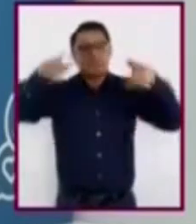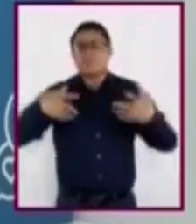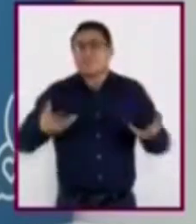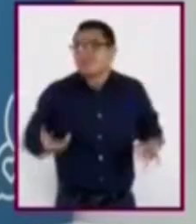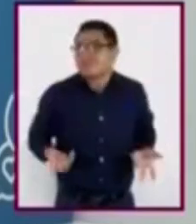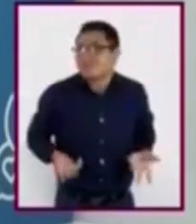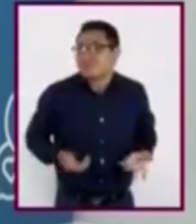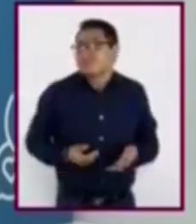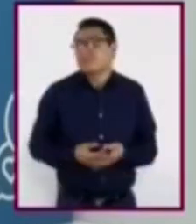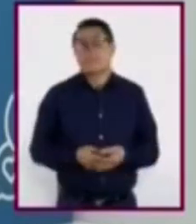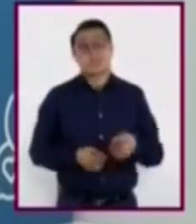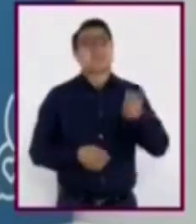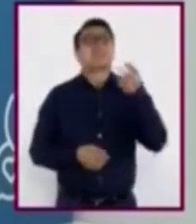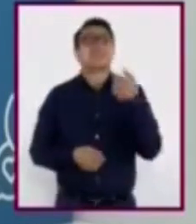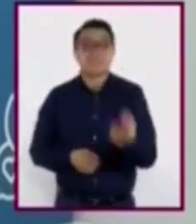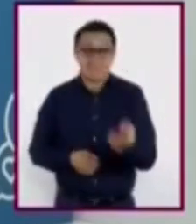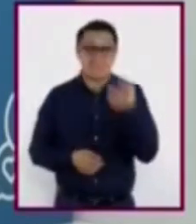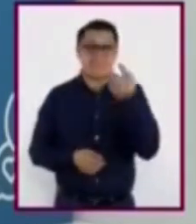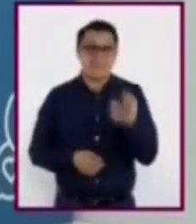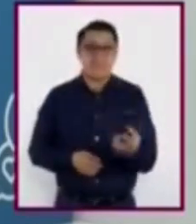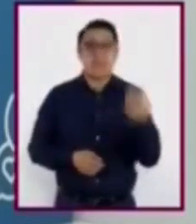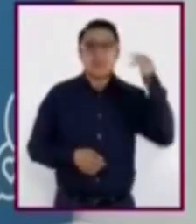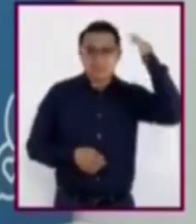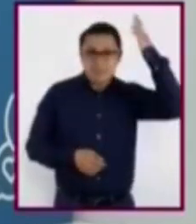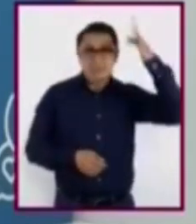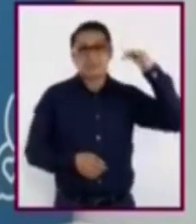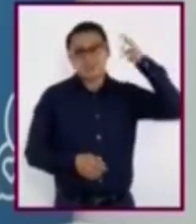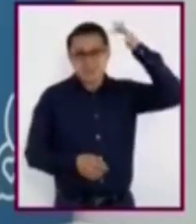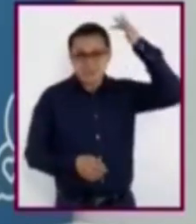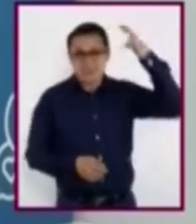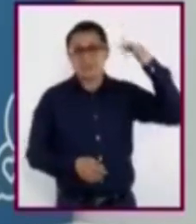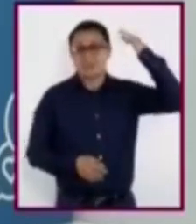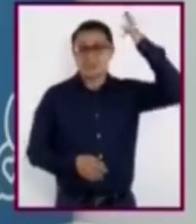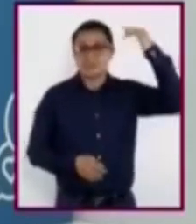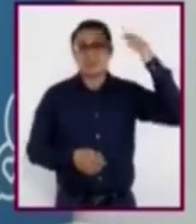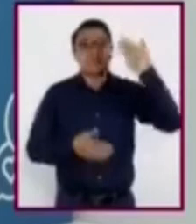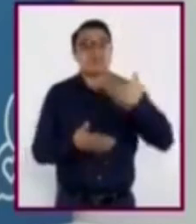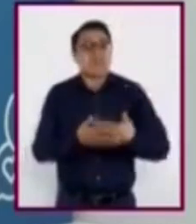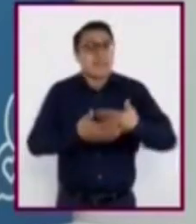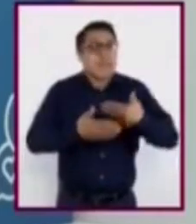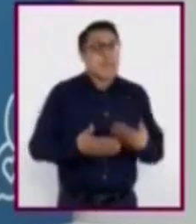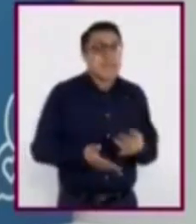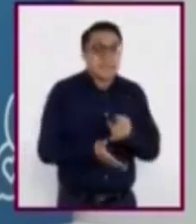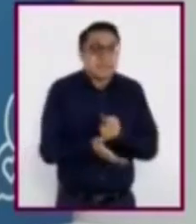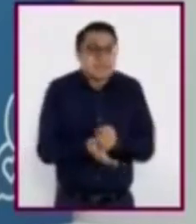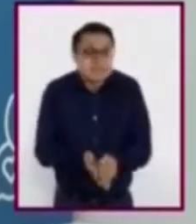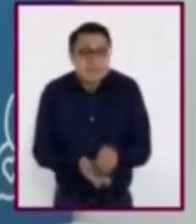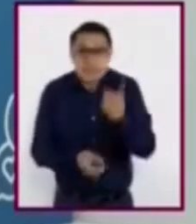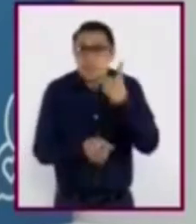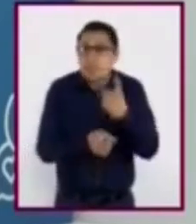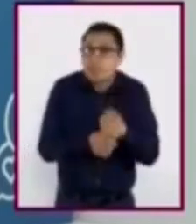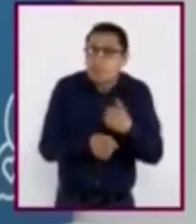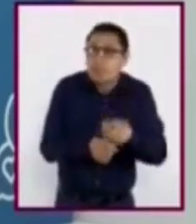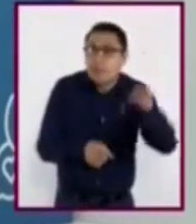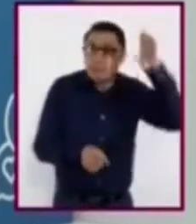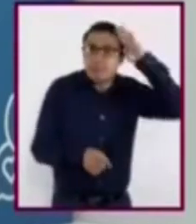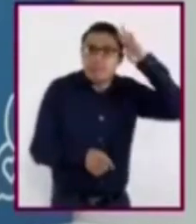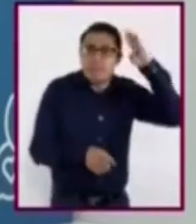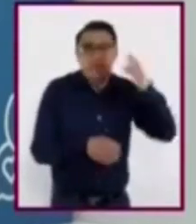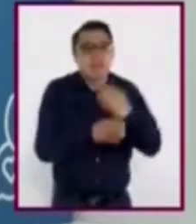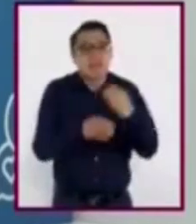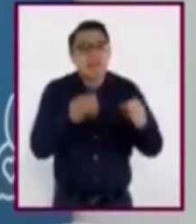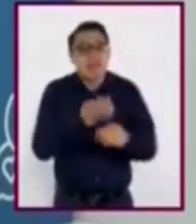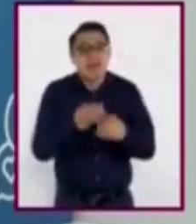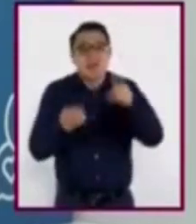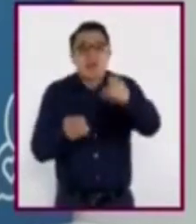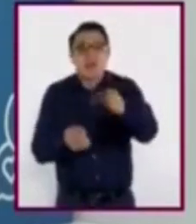Implica precisamente una reflexión antes de tomar una decisión. Que ustedes sepan que serán